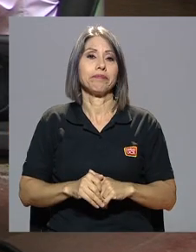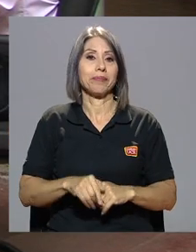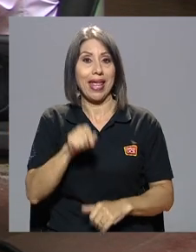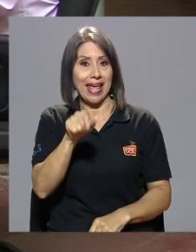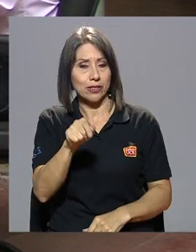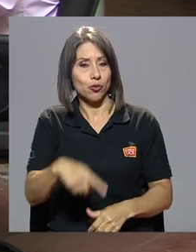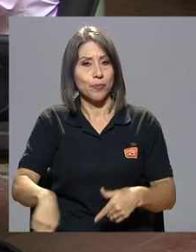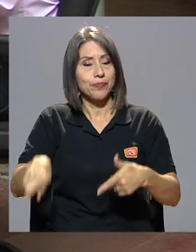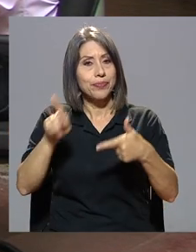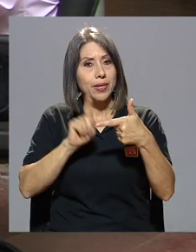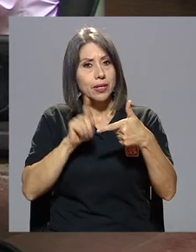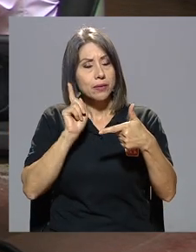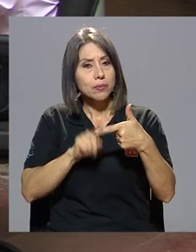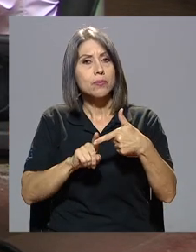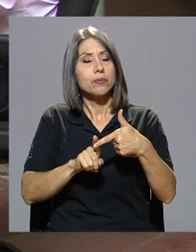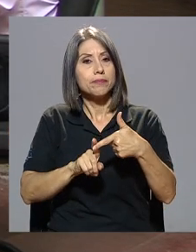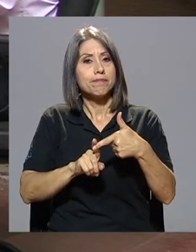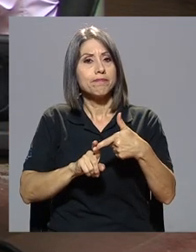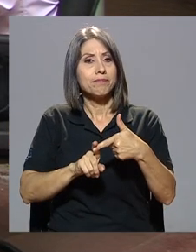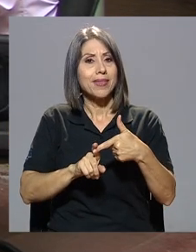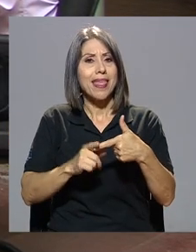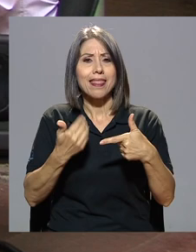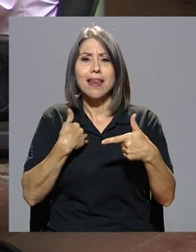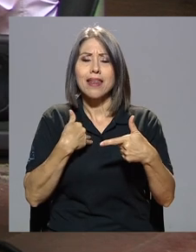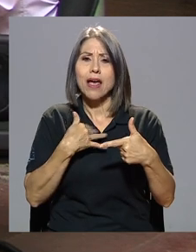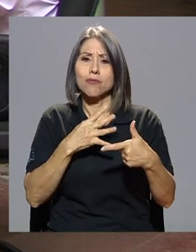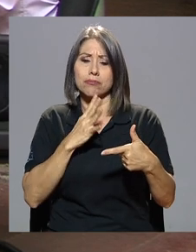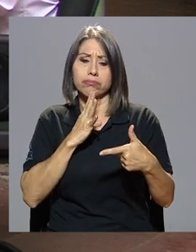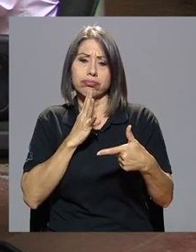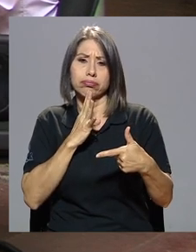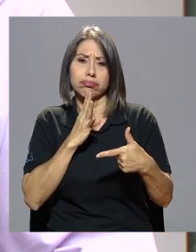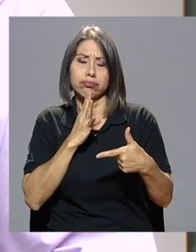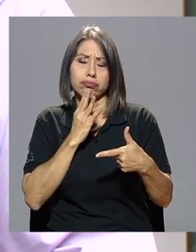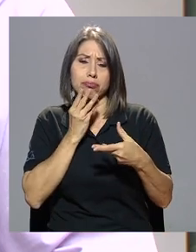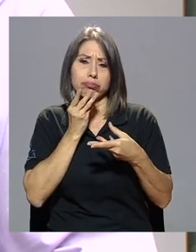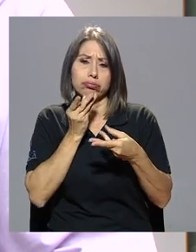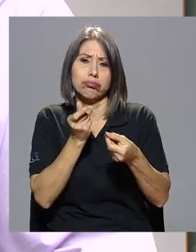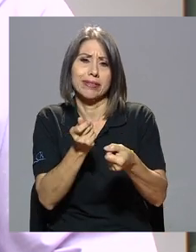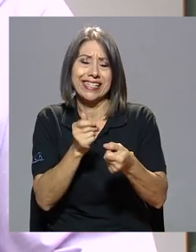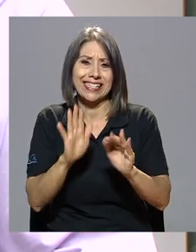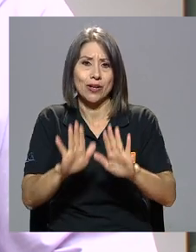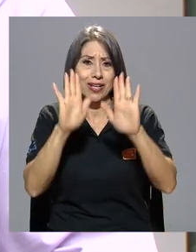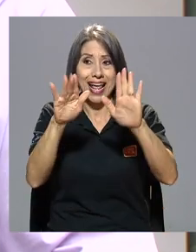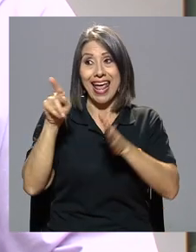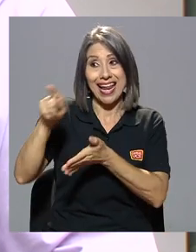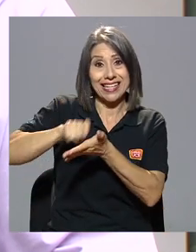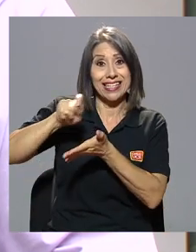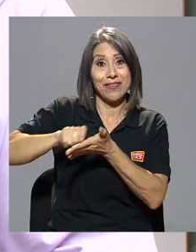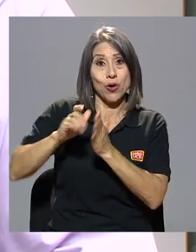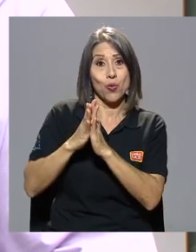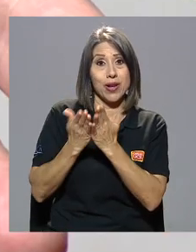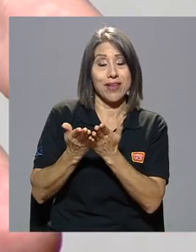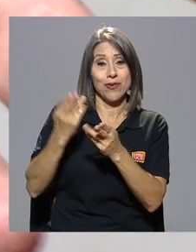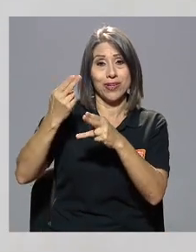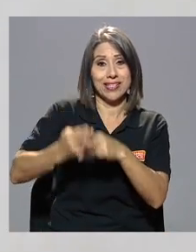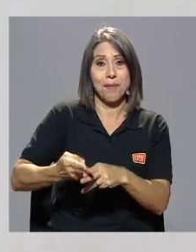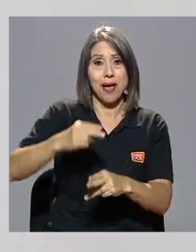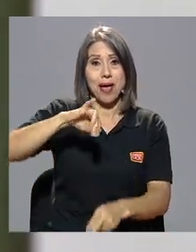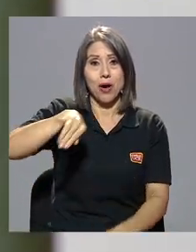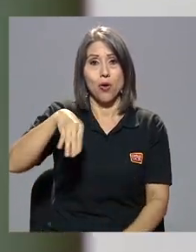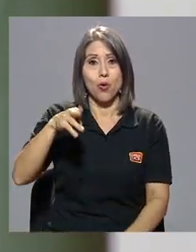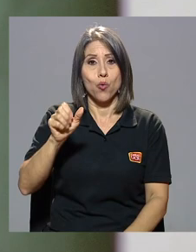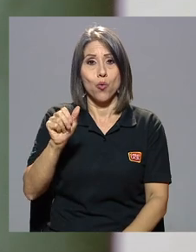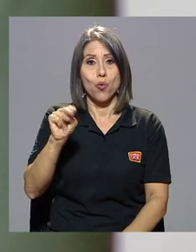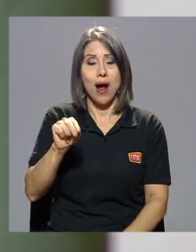En eso, después tenía un lenguaje extraordinario. Él escribió un libro, Juan Varela, que se